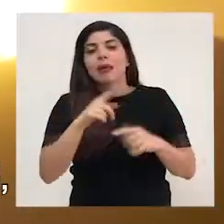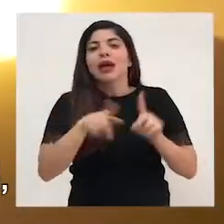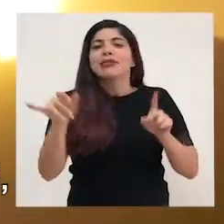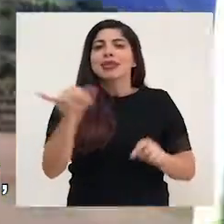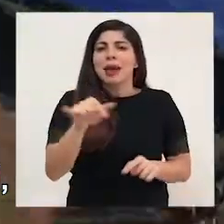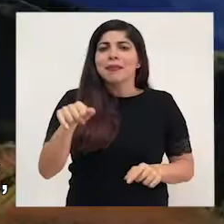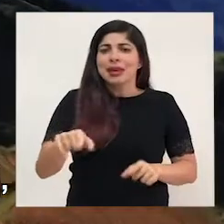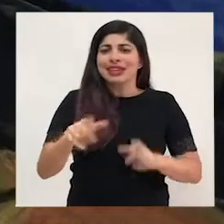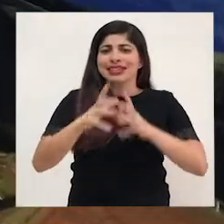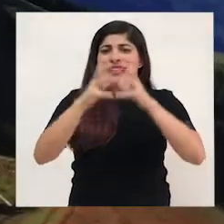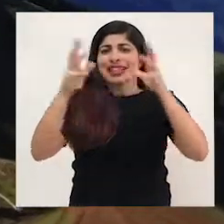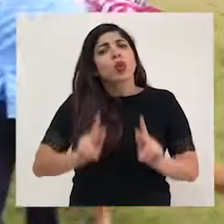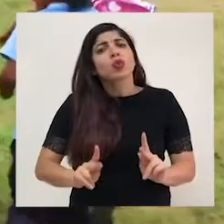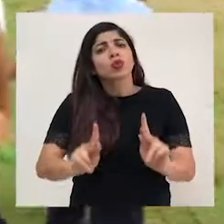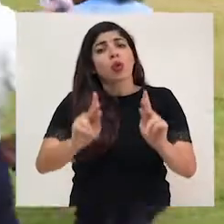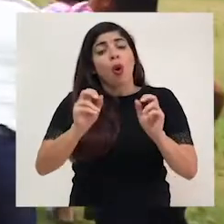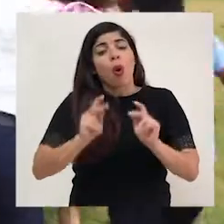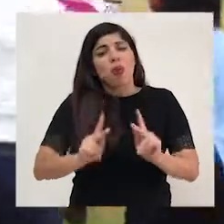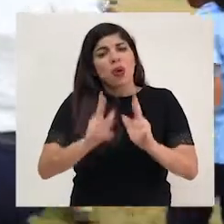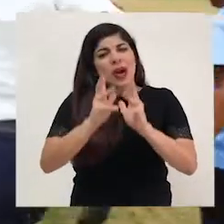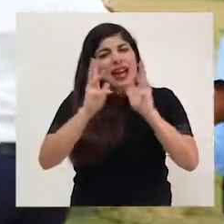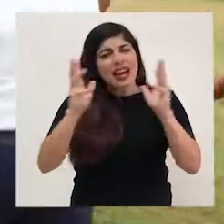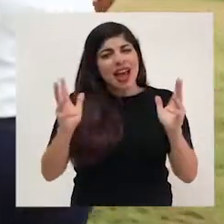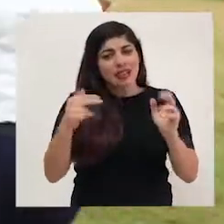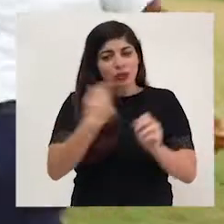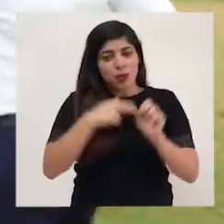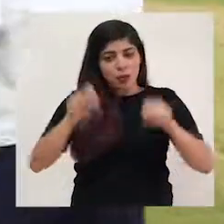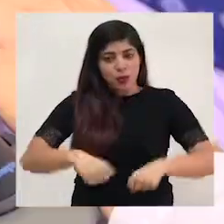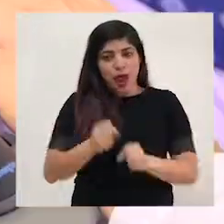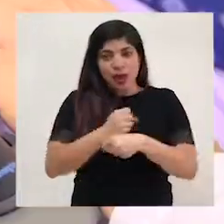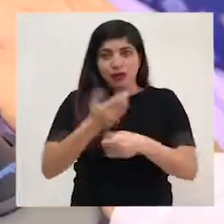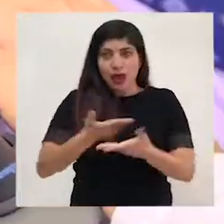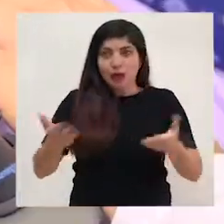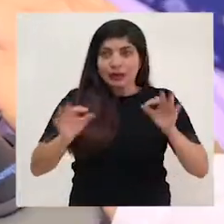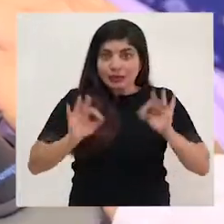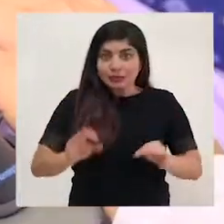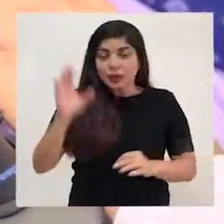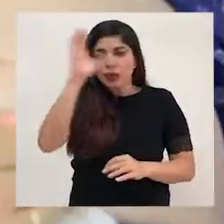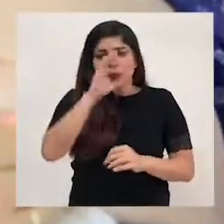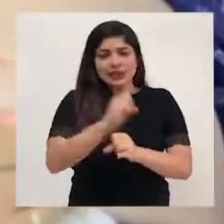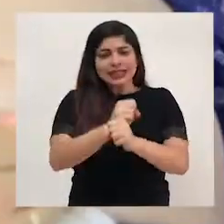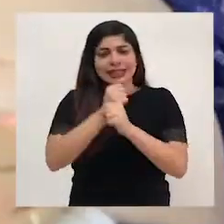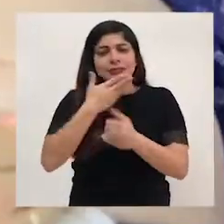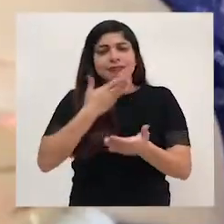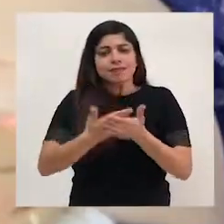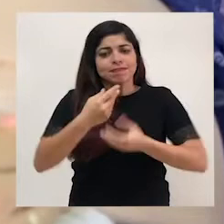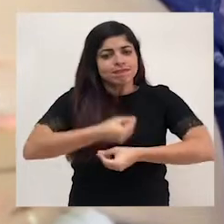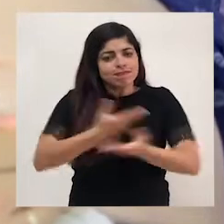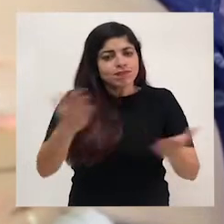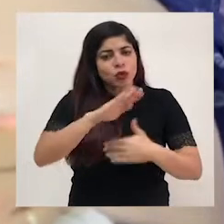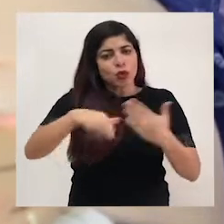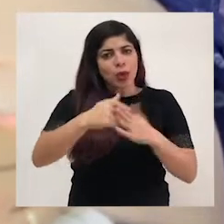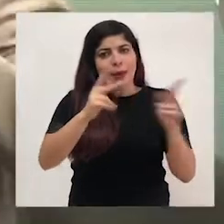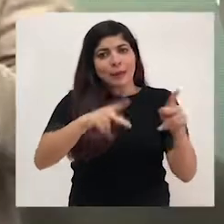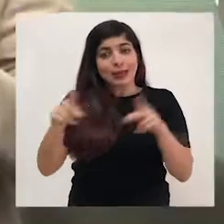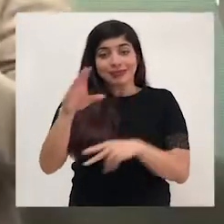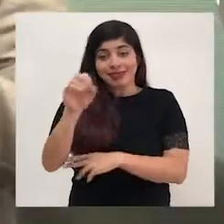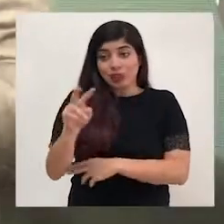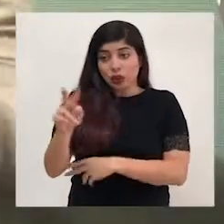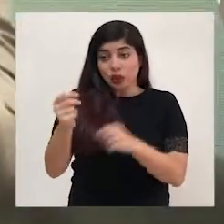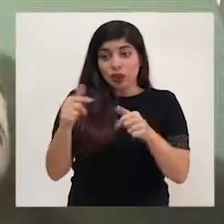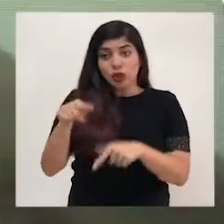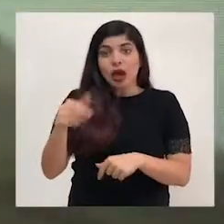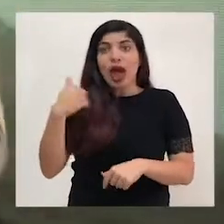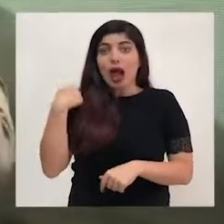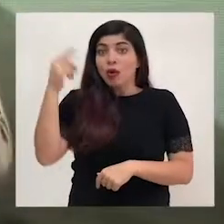también es una gran oportunidad, una gran oportunidad de hacer las cosas bien, de asegurar el bienestar de todas las personas. Insisto